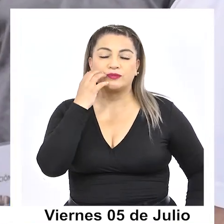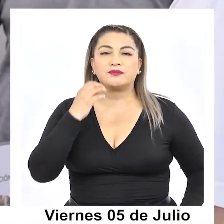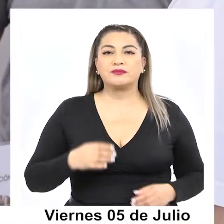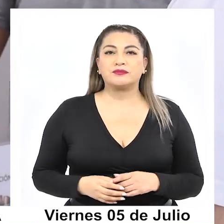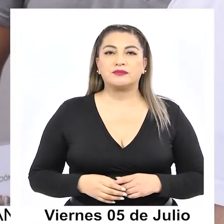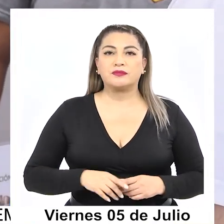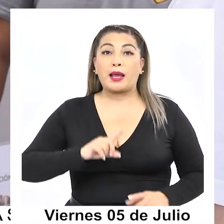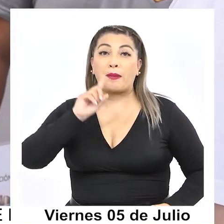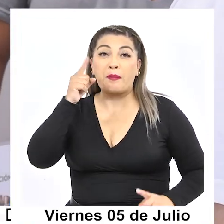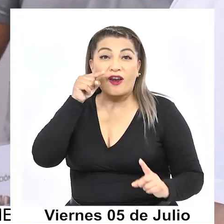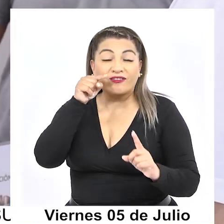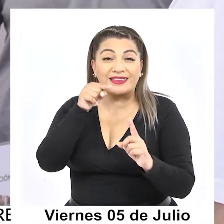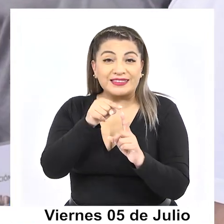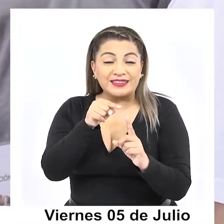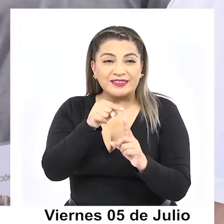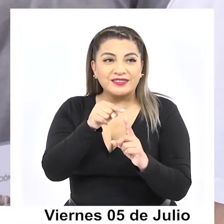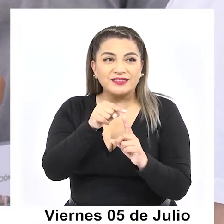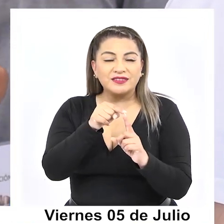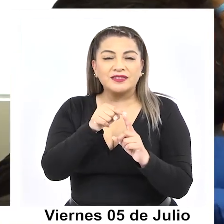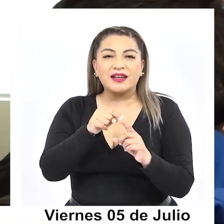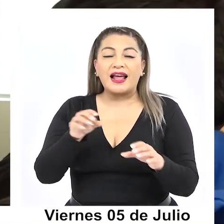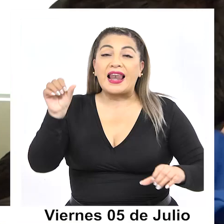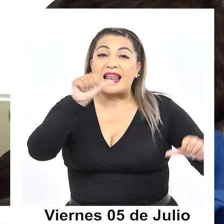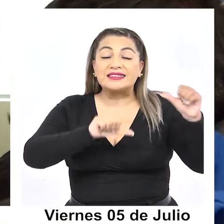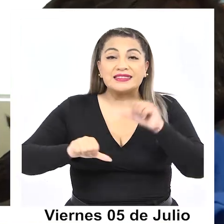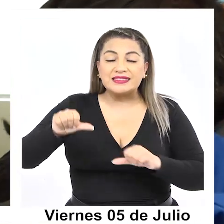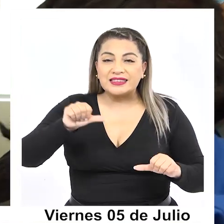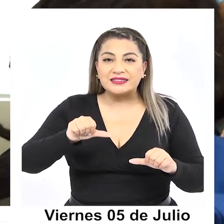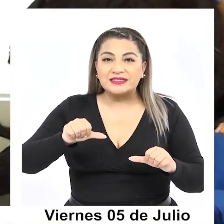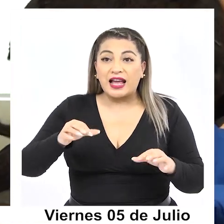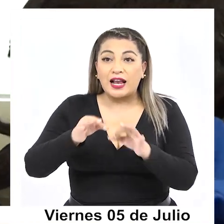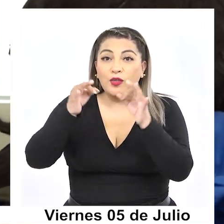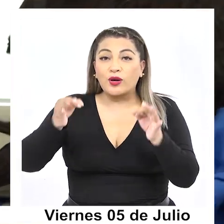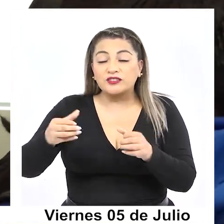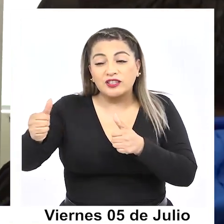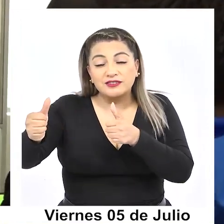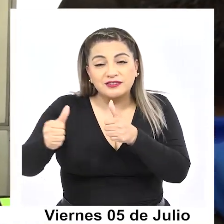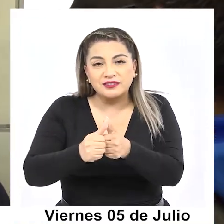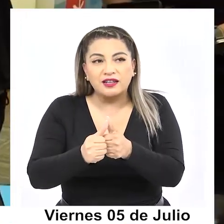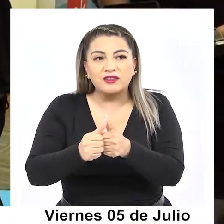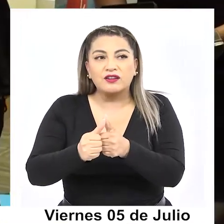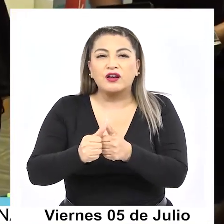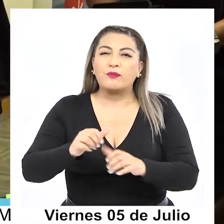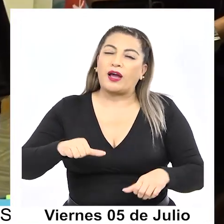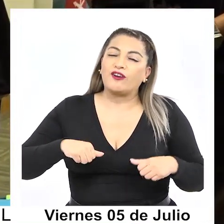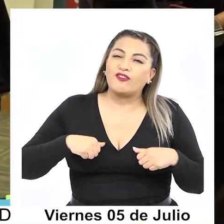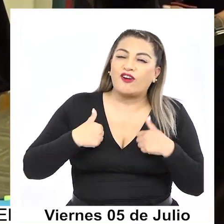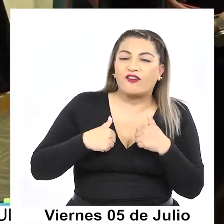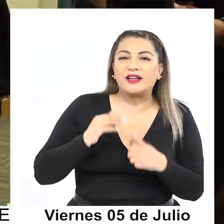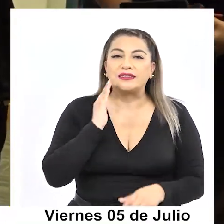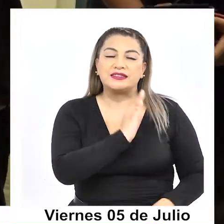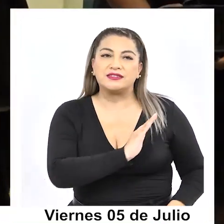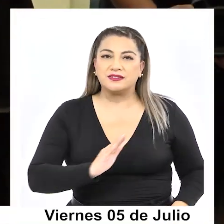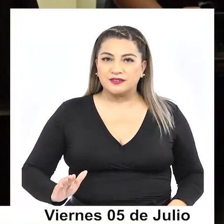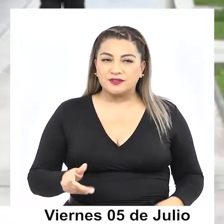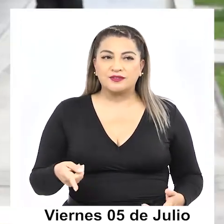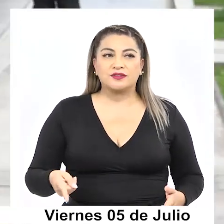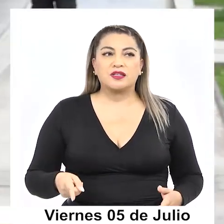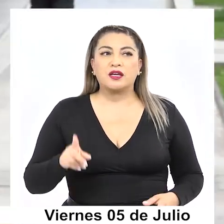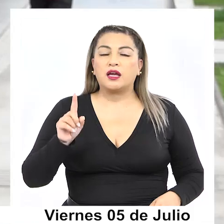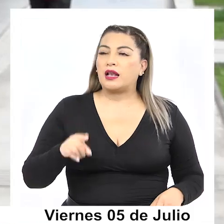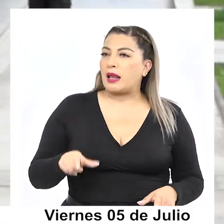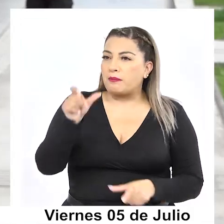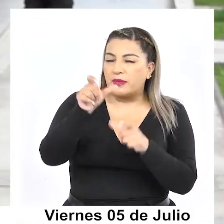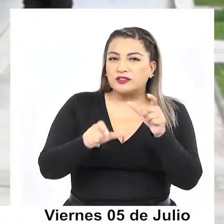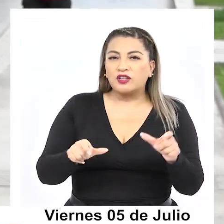El principal objetivo es acercar la ciencia a la educación en etapas más tempranas. Por eso también está como el público